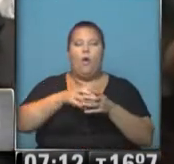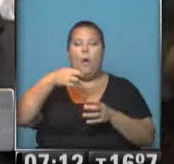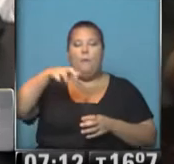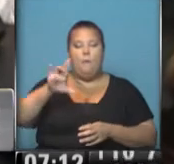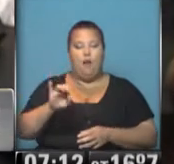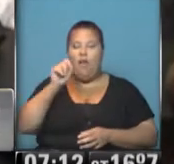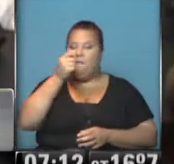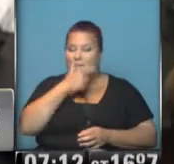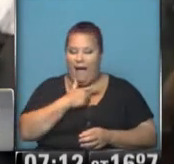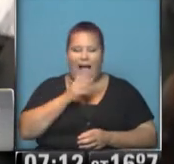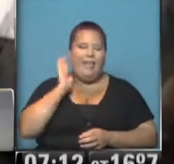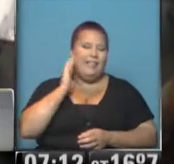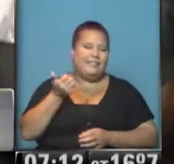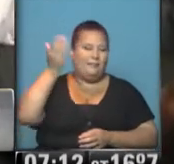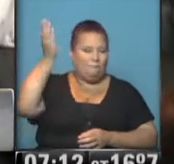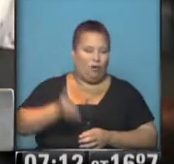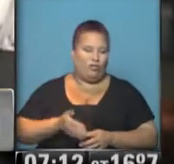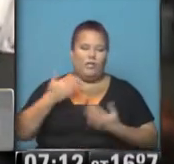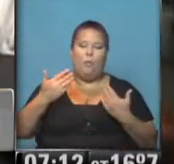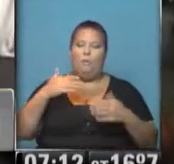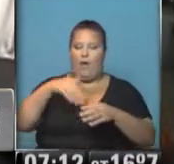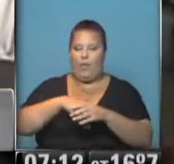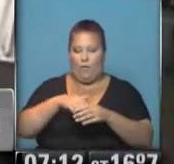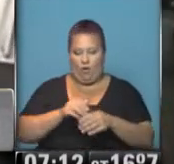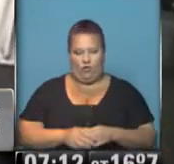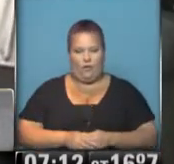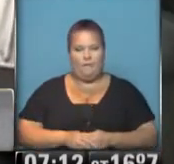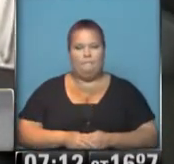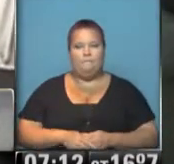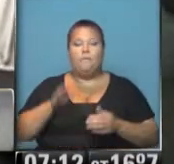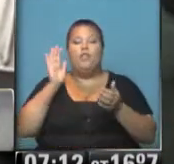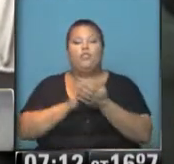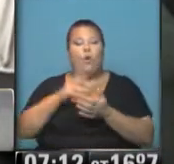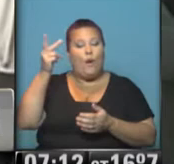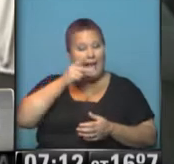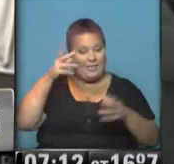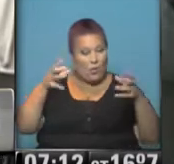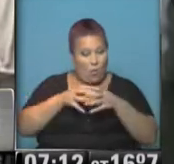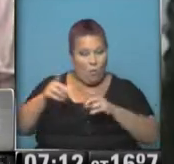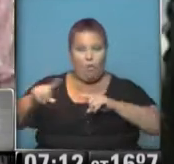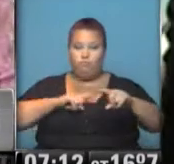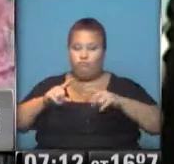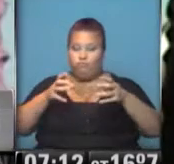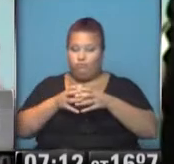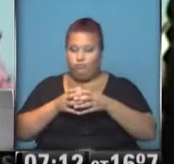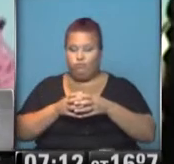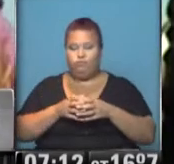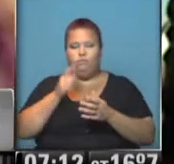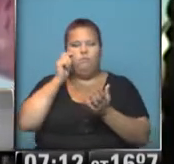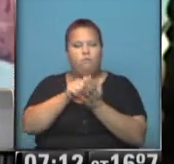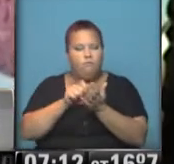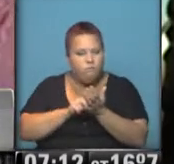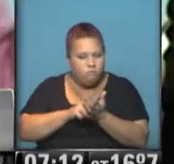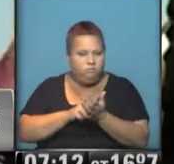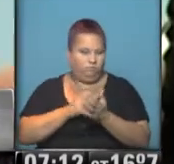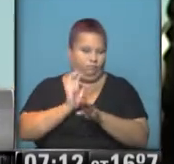Mauricio Macri con 16% de intención de votos. En el caso del kirchnerismo, los dirigentes que fueron medidos y